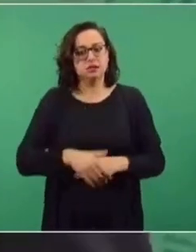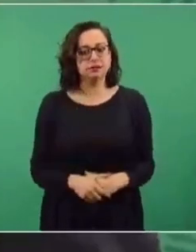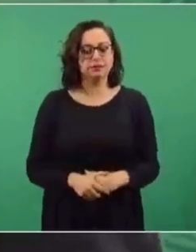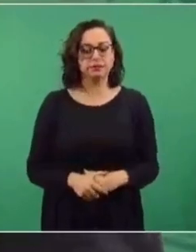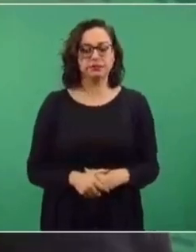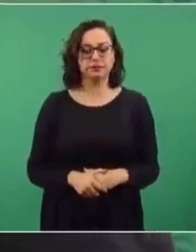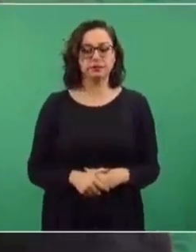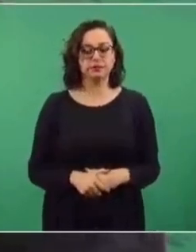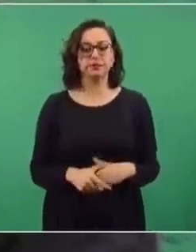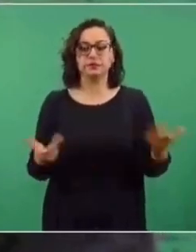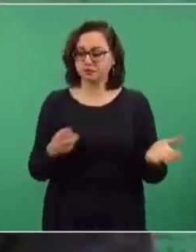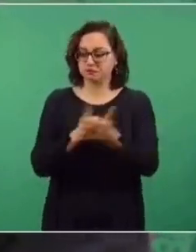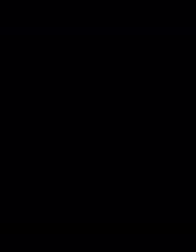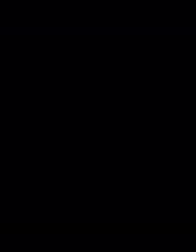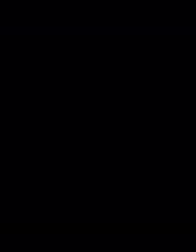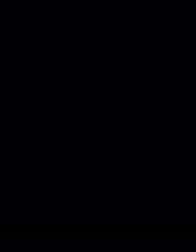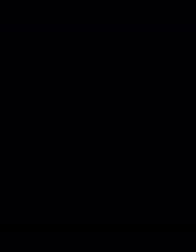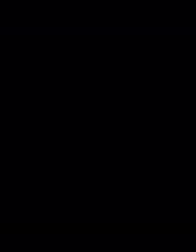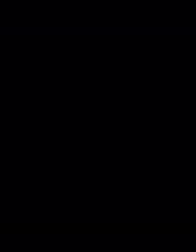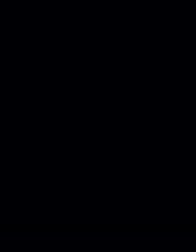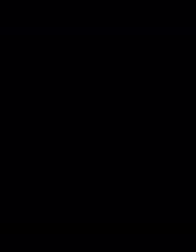Se protege los derechos humanos.